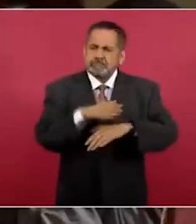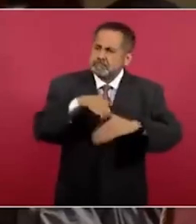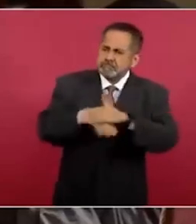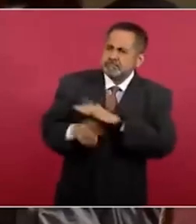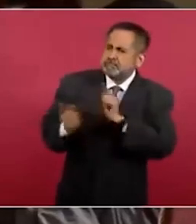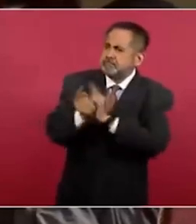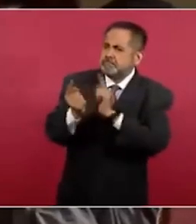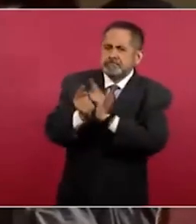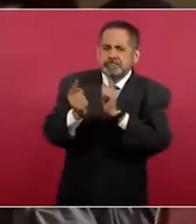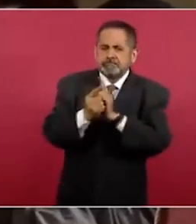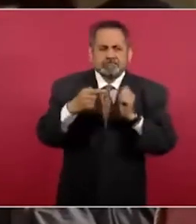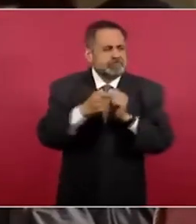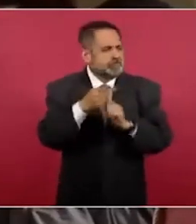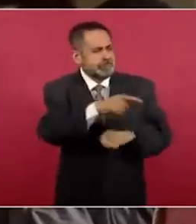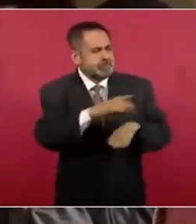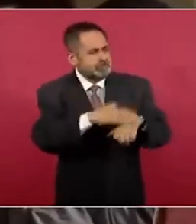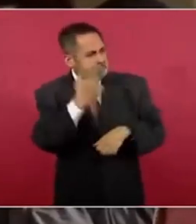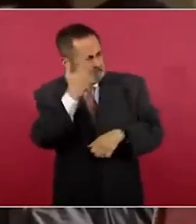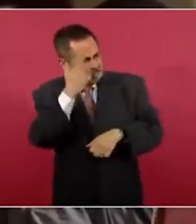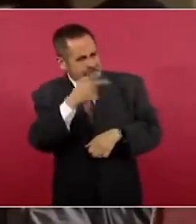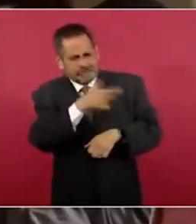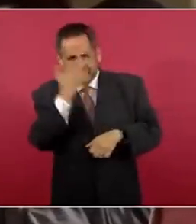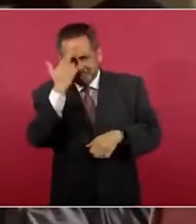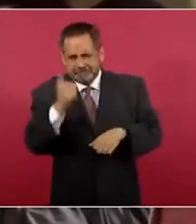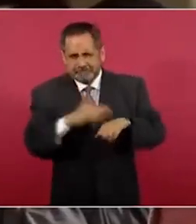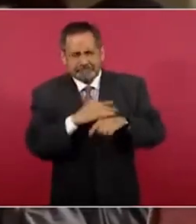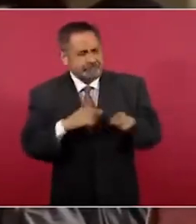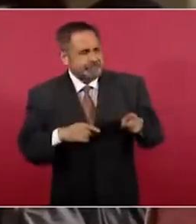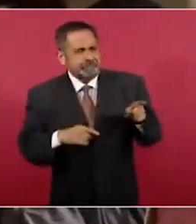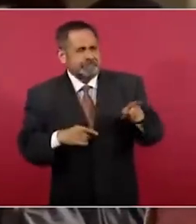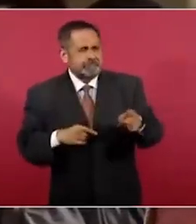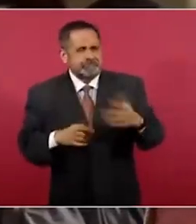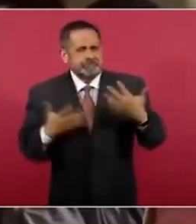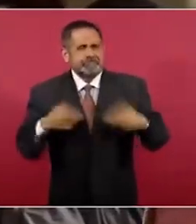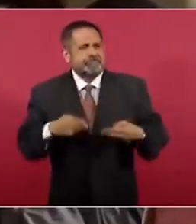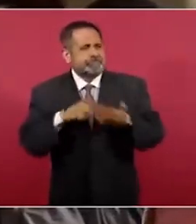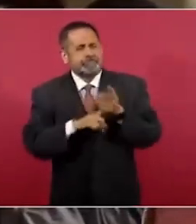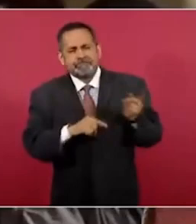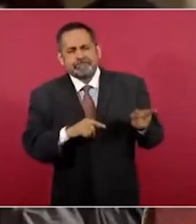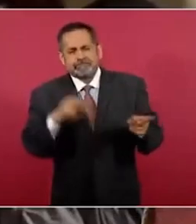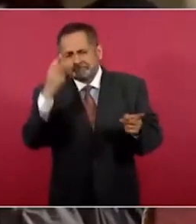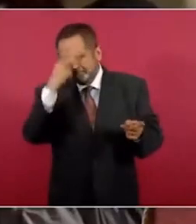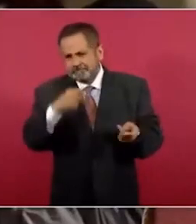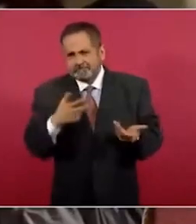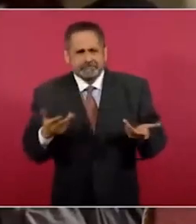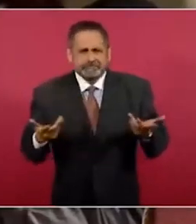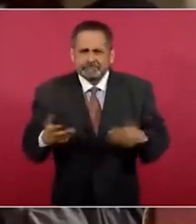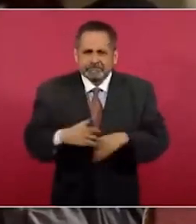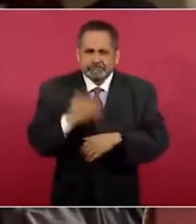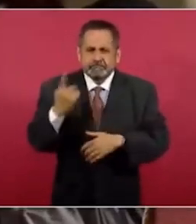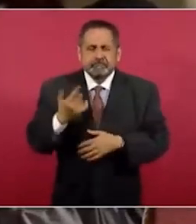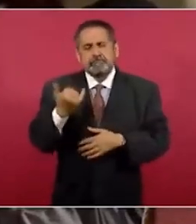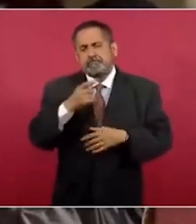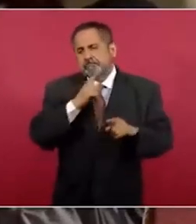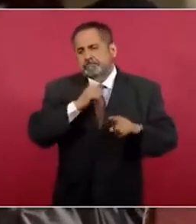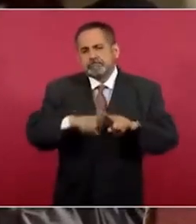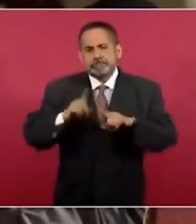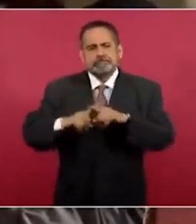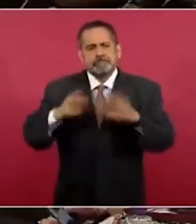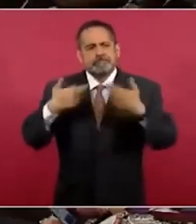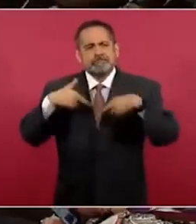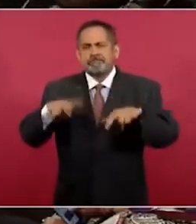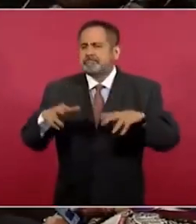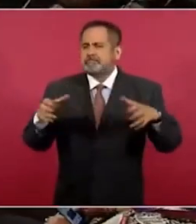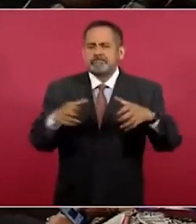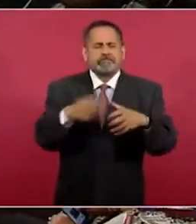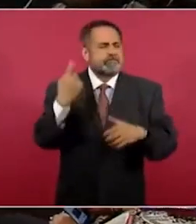entre los representantes de las grandes transnacionales, de las grandes empresas mexicanas y los representantes del pueblo.